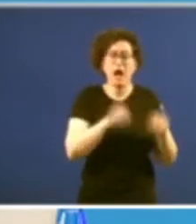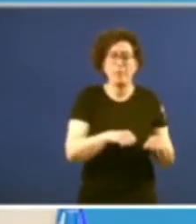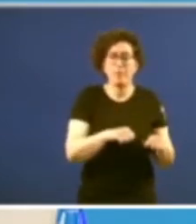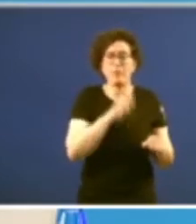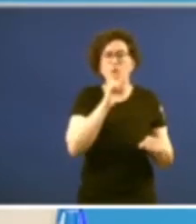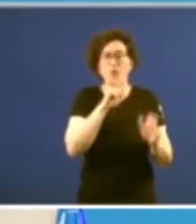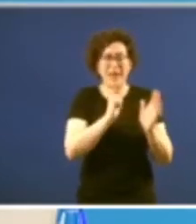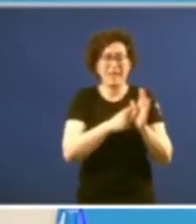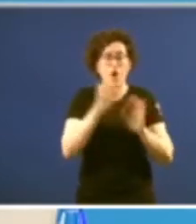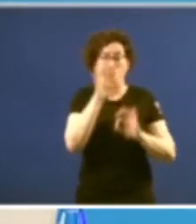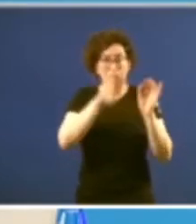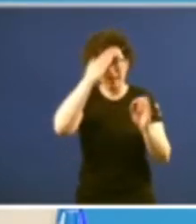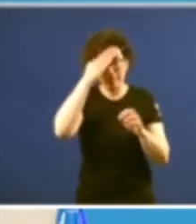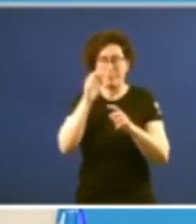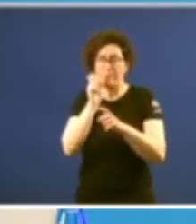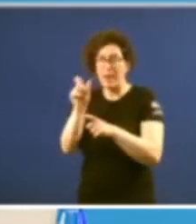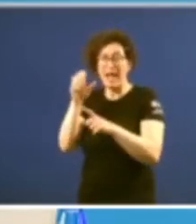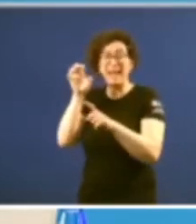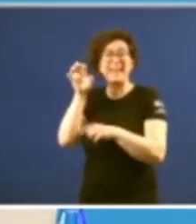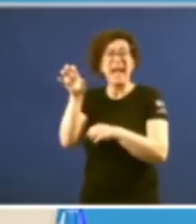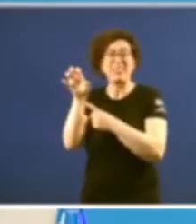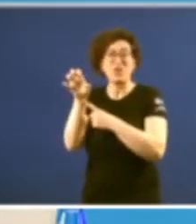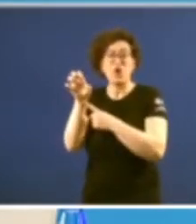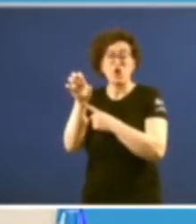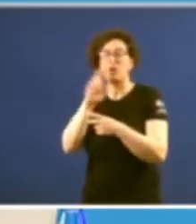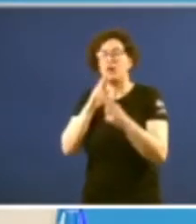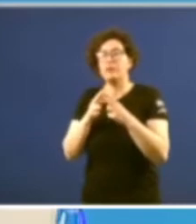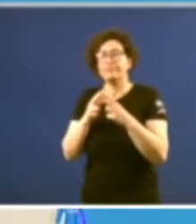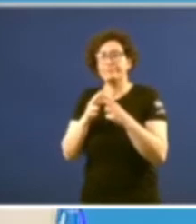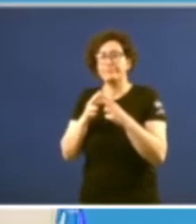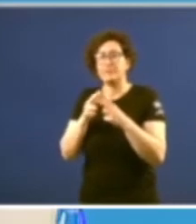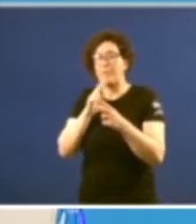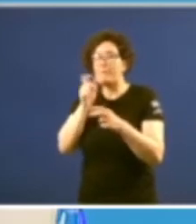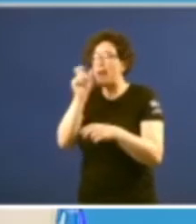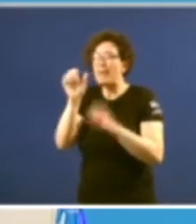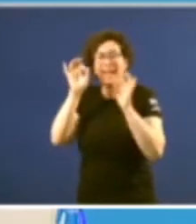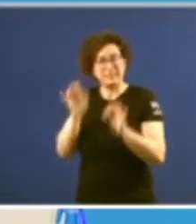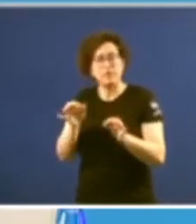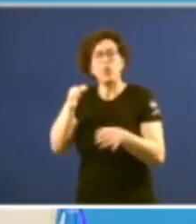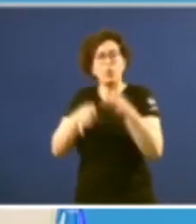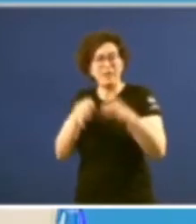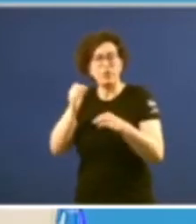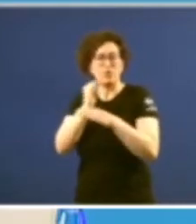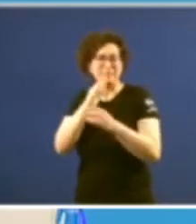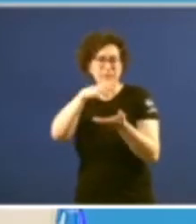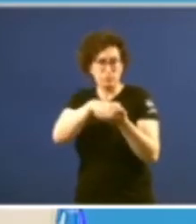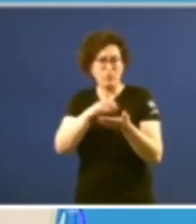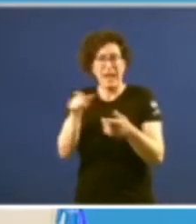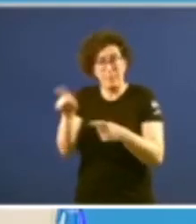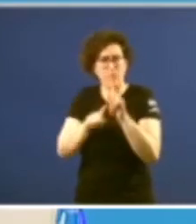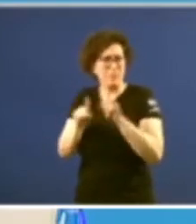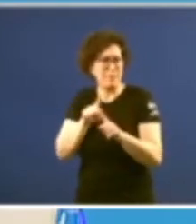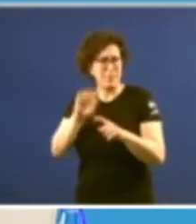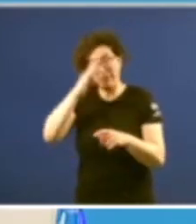orgánica por tanto el término nación es el término jurídico constitucional y aquí es donde viene el principal problema tenemos un